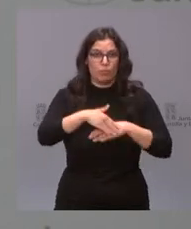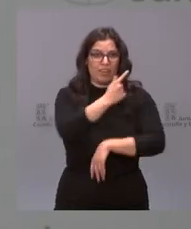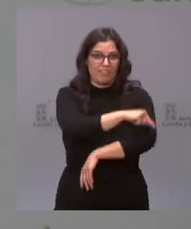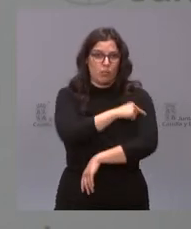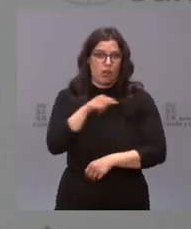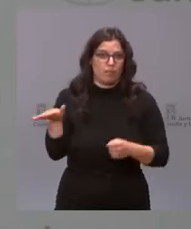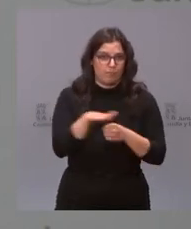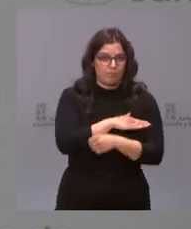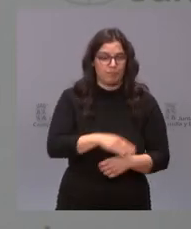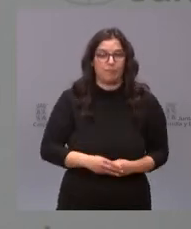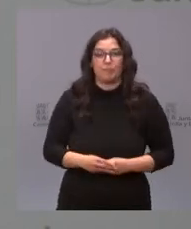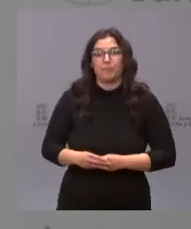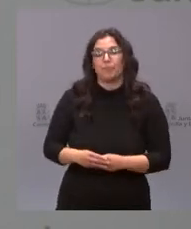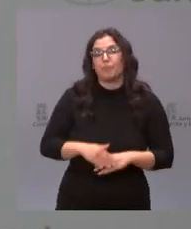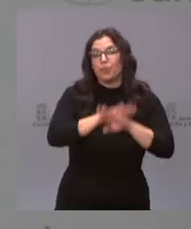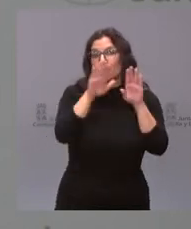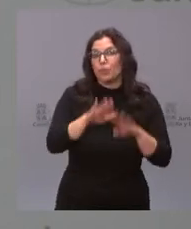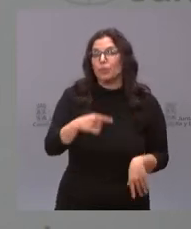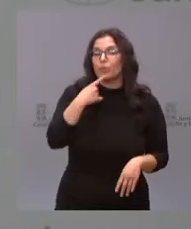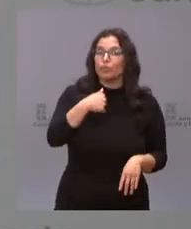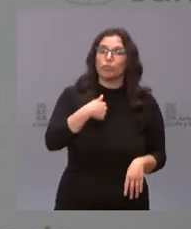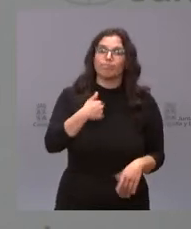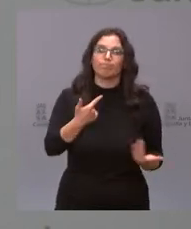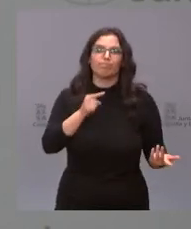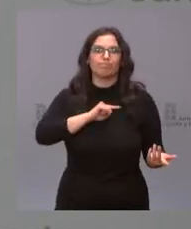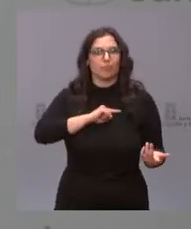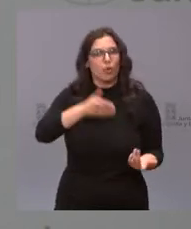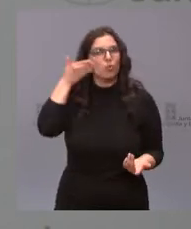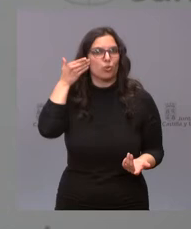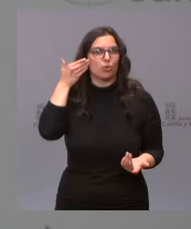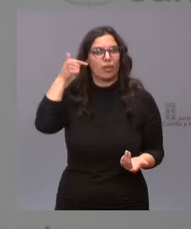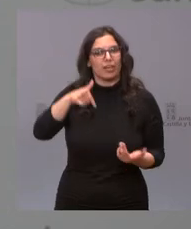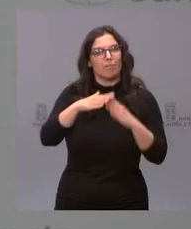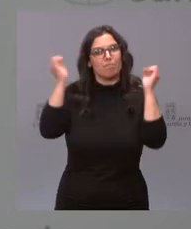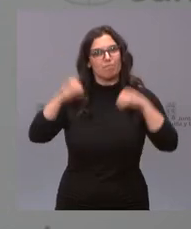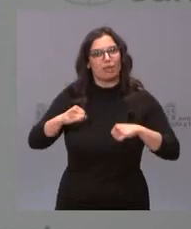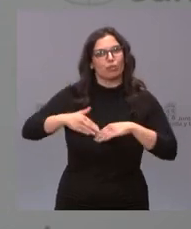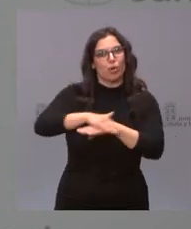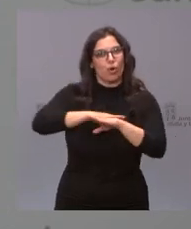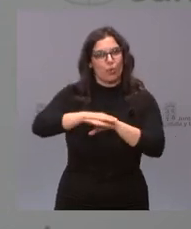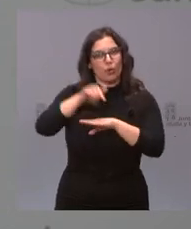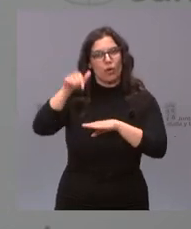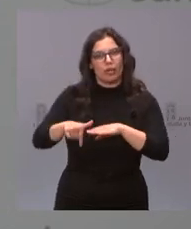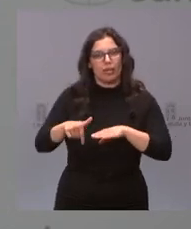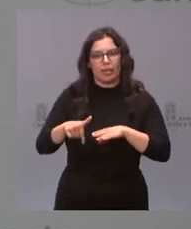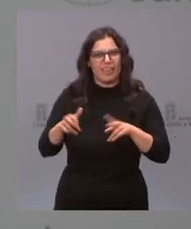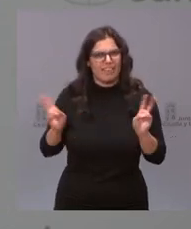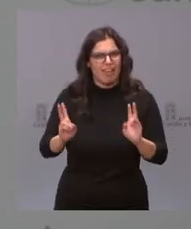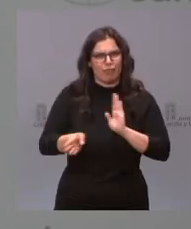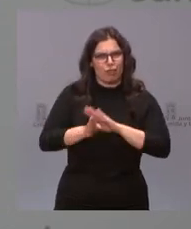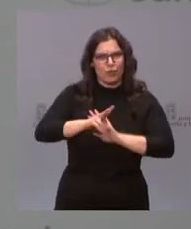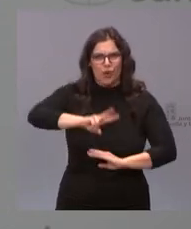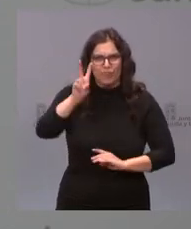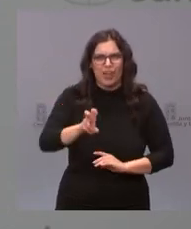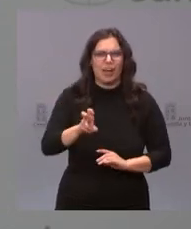vacunación. Por último, acabar diciéndoles que estoy muy orgullosa de que este pacto de gobierno está más vivo que nunca, que sigue